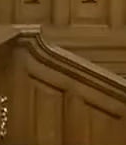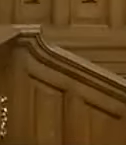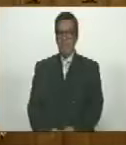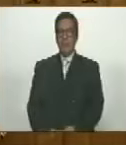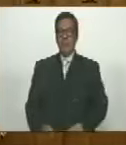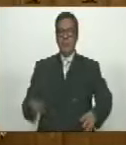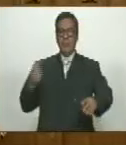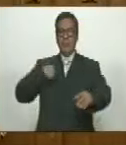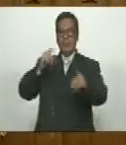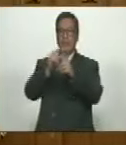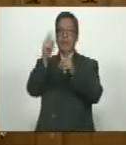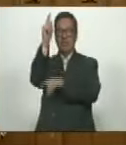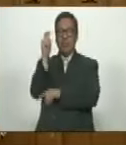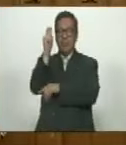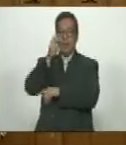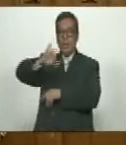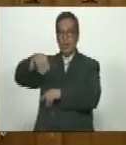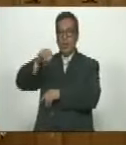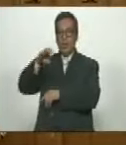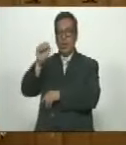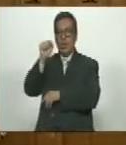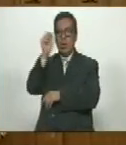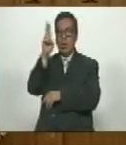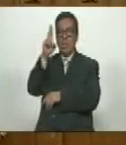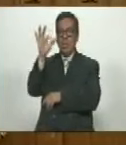Tiene la palabra el diputado Jesús Faría.